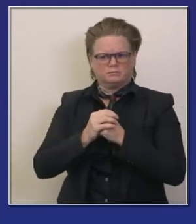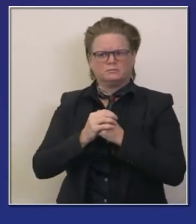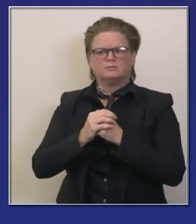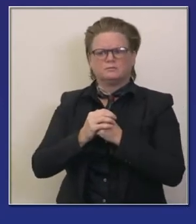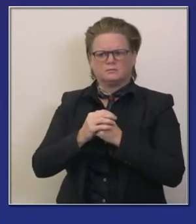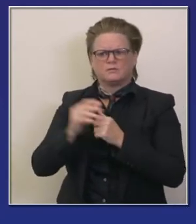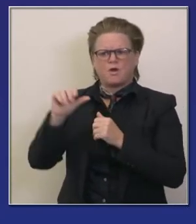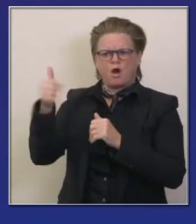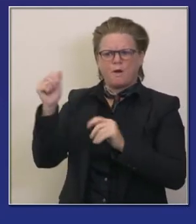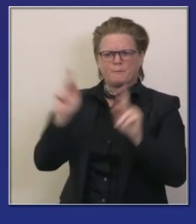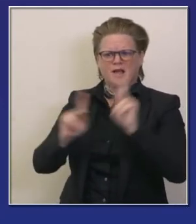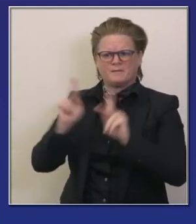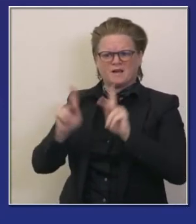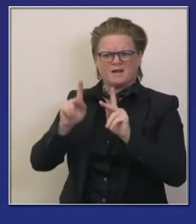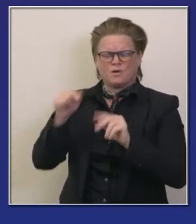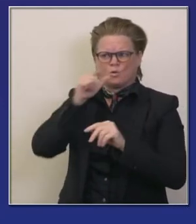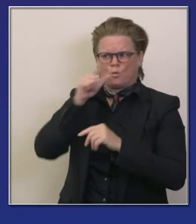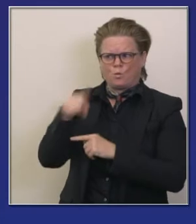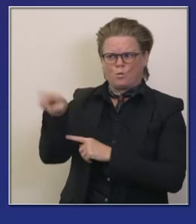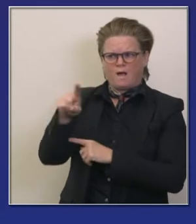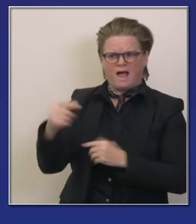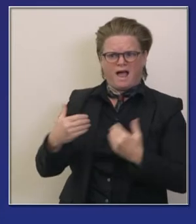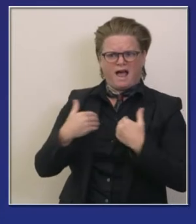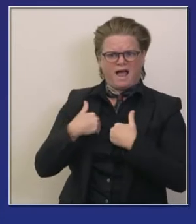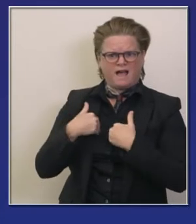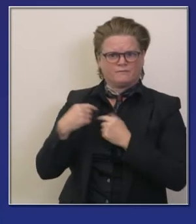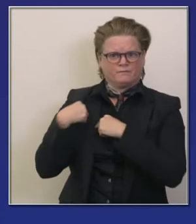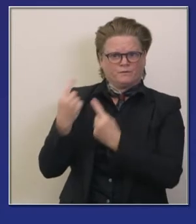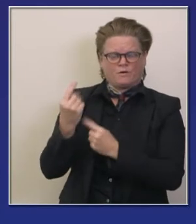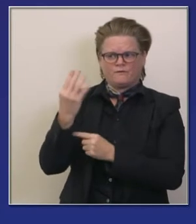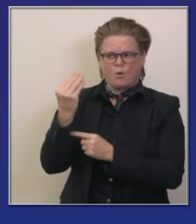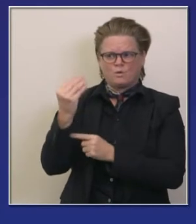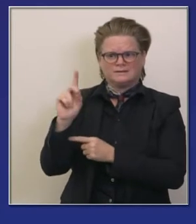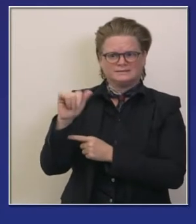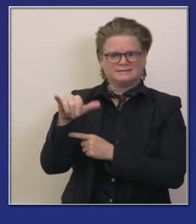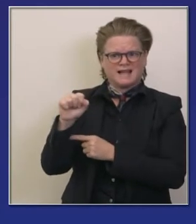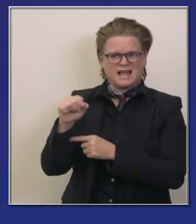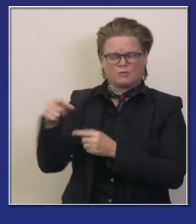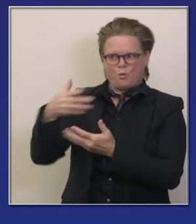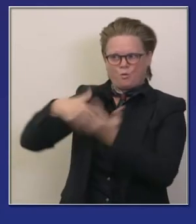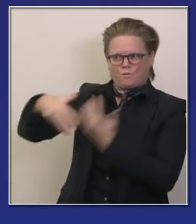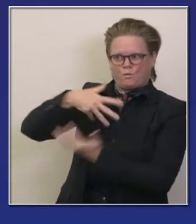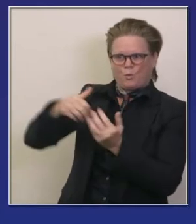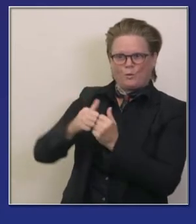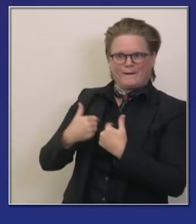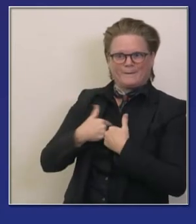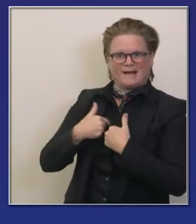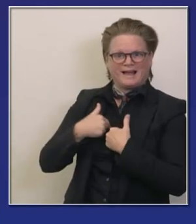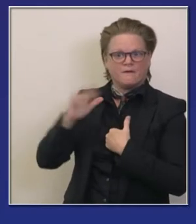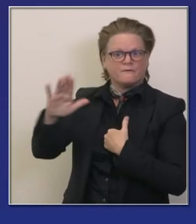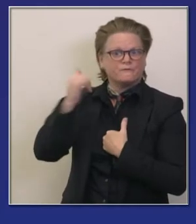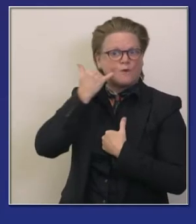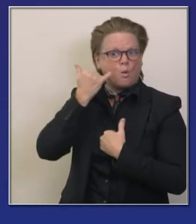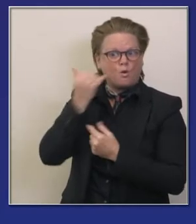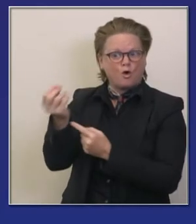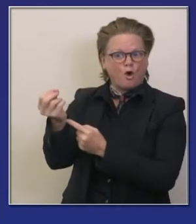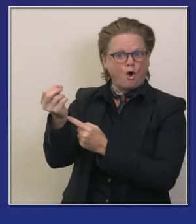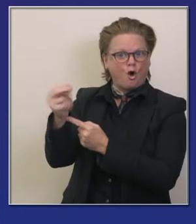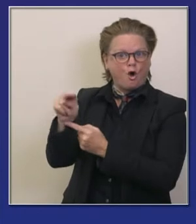usuarios que ella probablemente fue expuesta en los últimos 14 días entonces va recibe la notificación